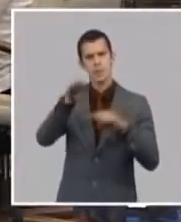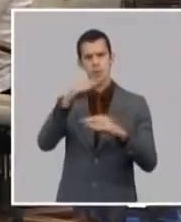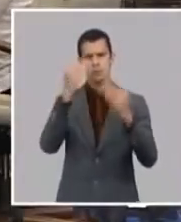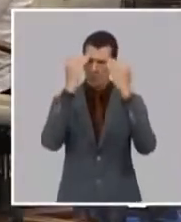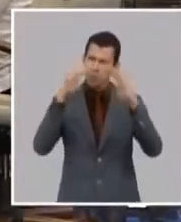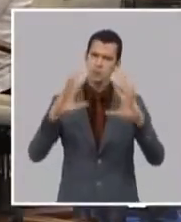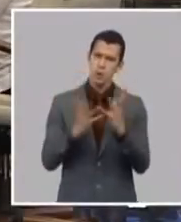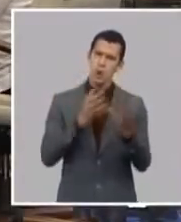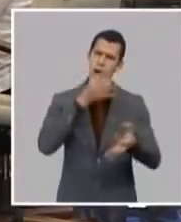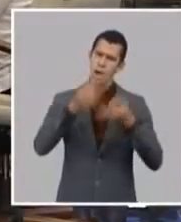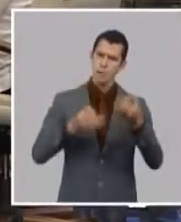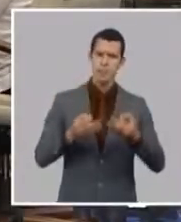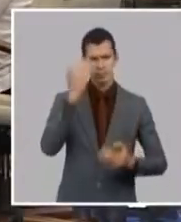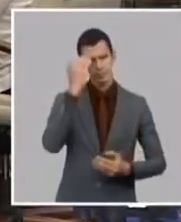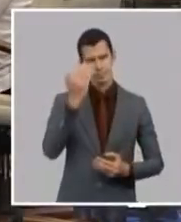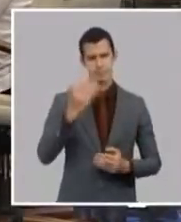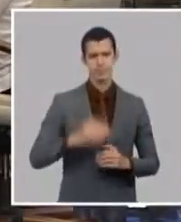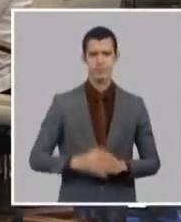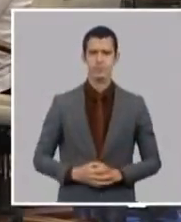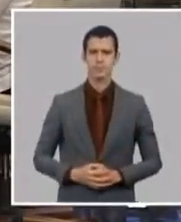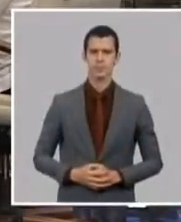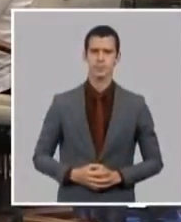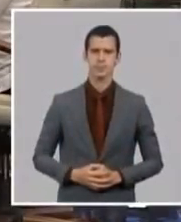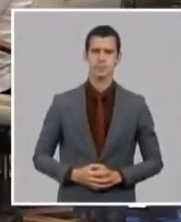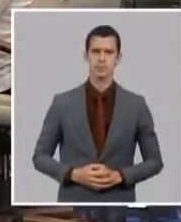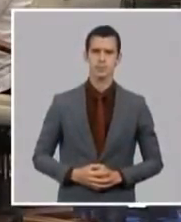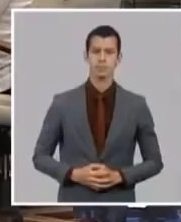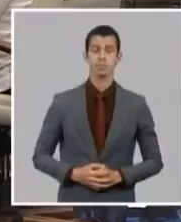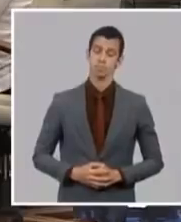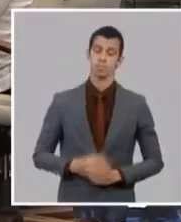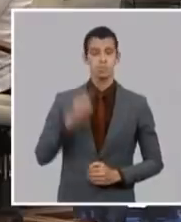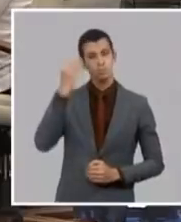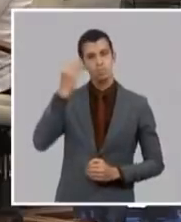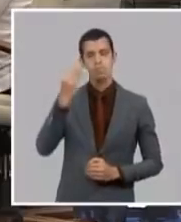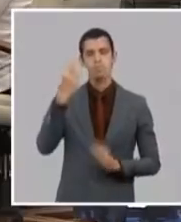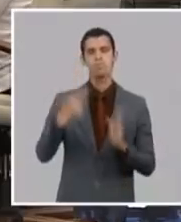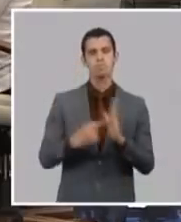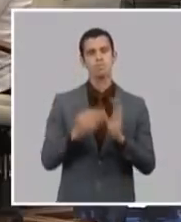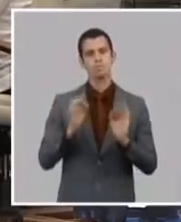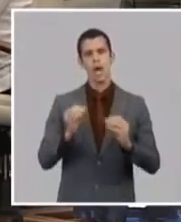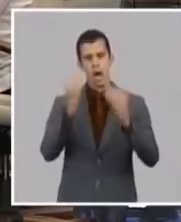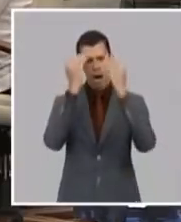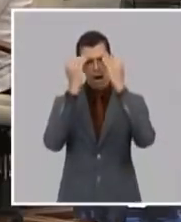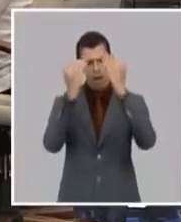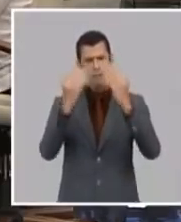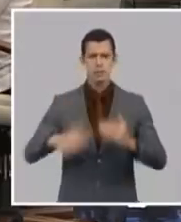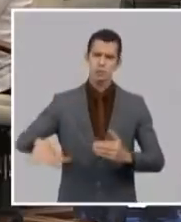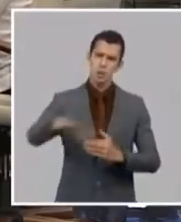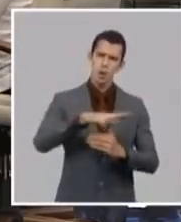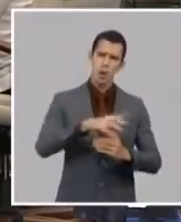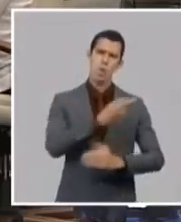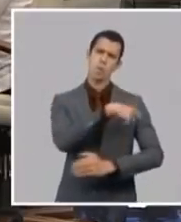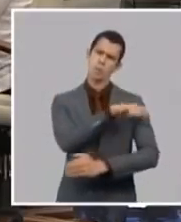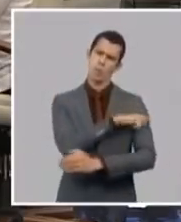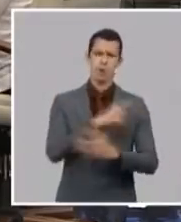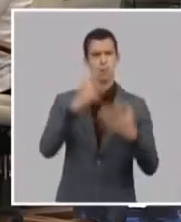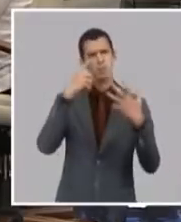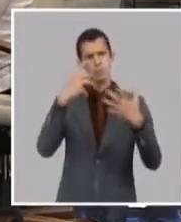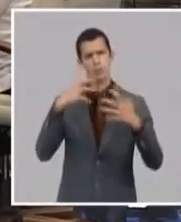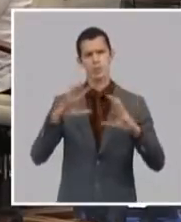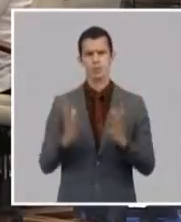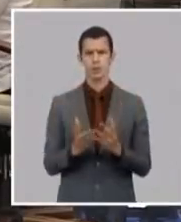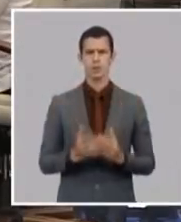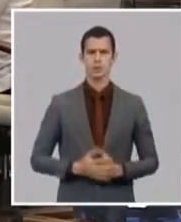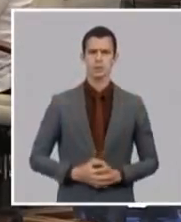para la mesa redonda y creo que bueno agradecerle sobre todo este mensaje a nuestro pueblo tan importante